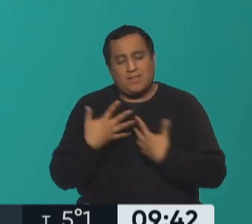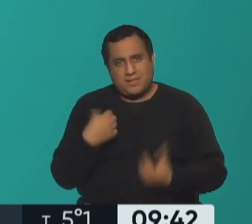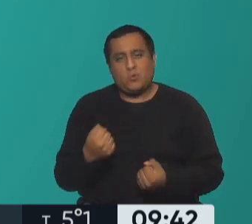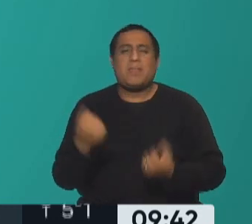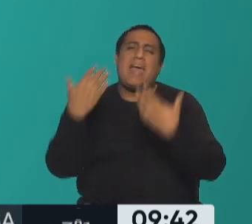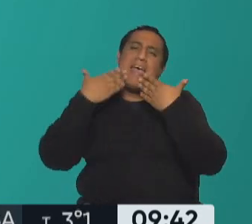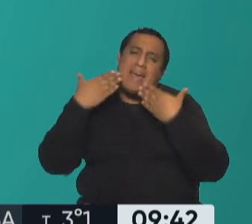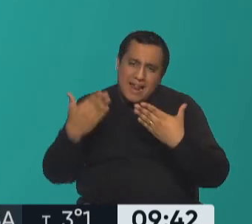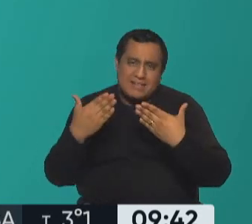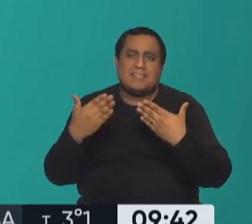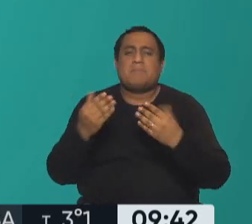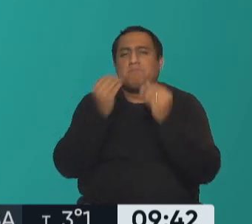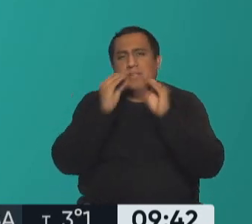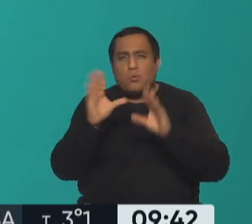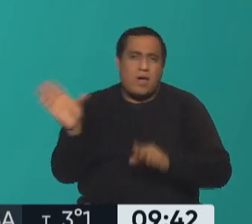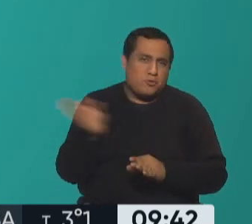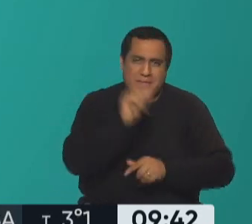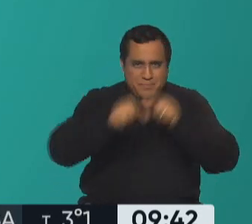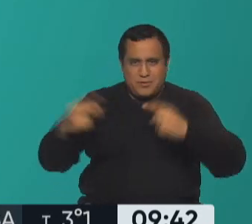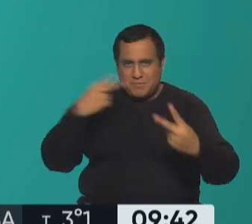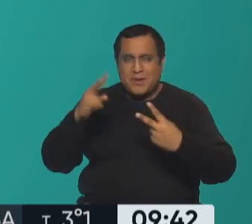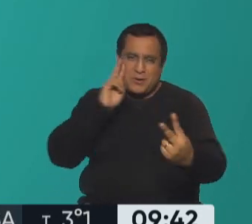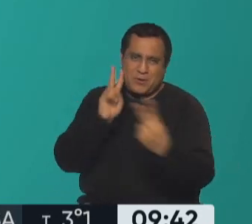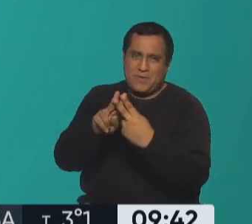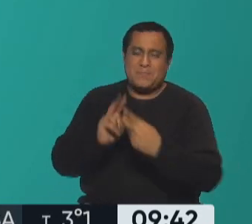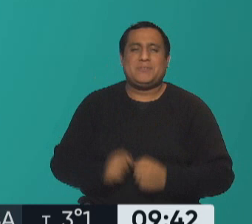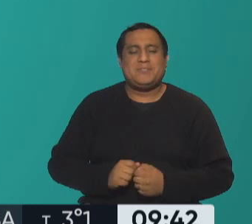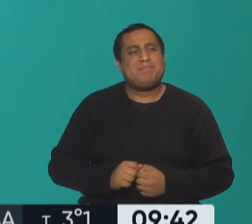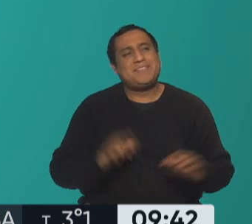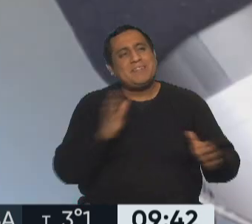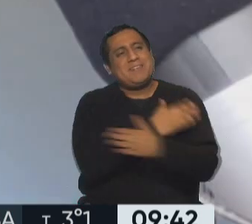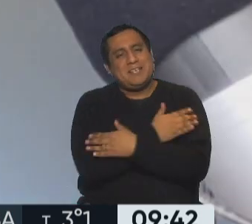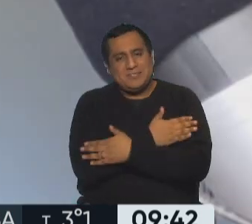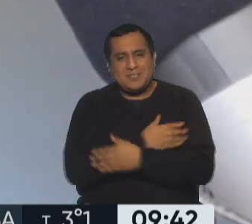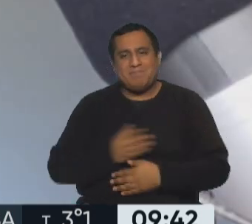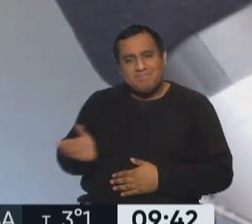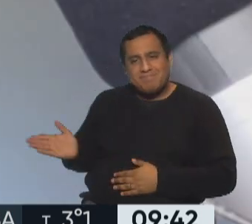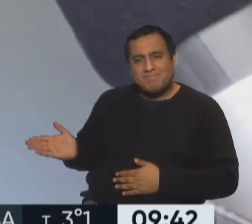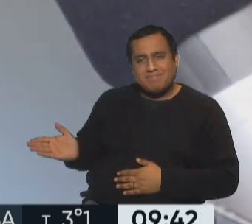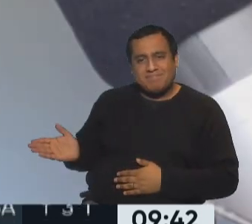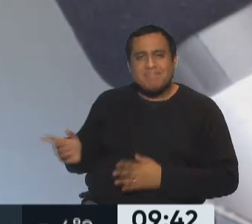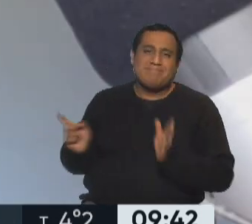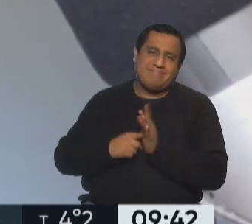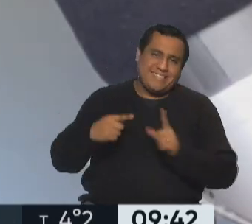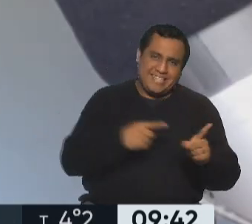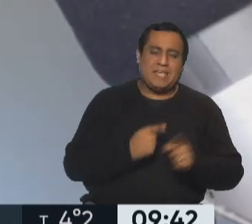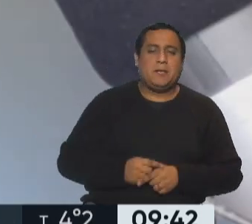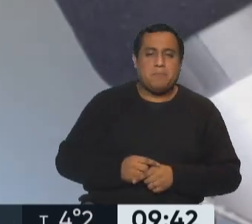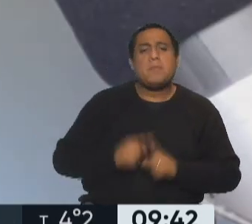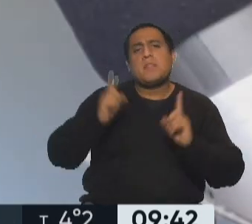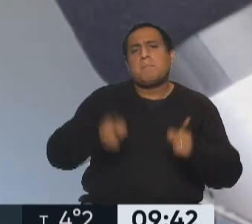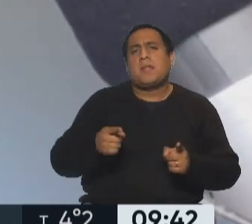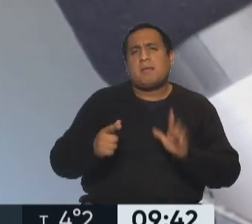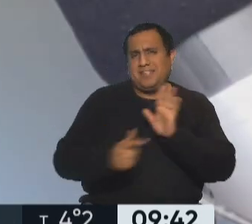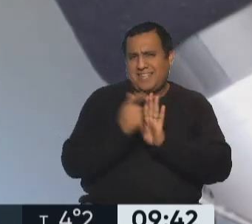Muchísimas gracias, Mati. Saludos a toda la audiencia. Nos vemos. Un abrazo. Yaelasvani.hercote ahí la podés seguir y también, por supuesto, en nuestras redes